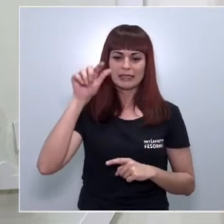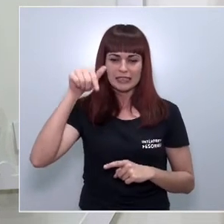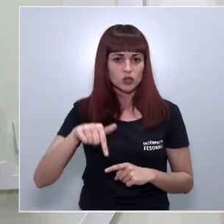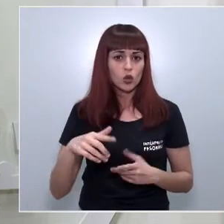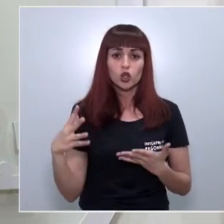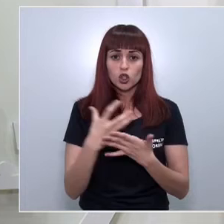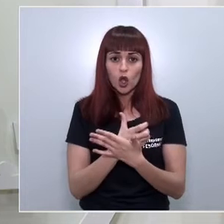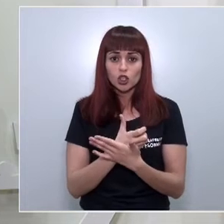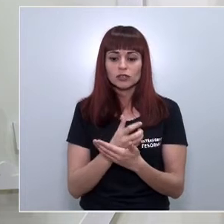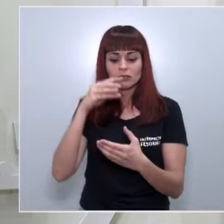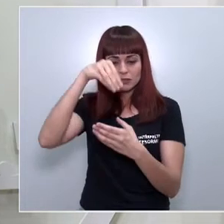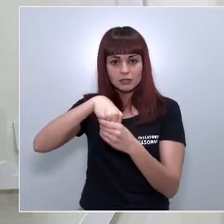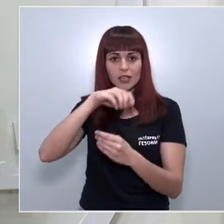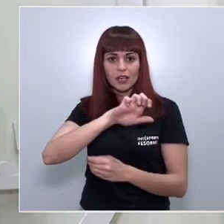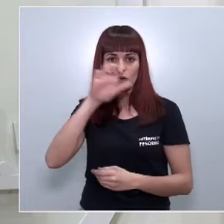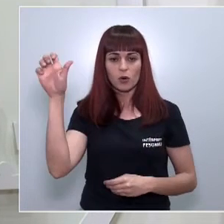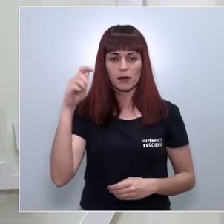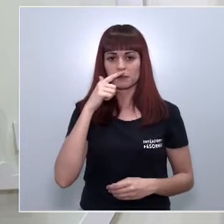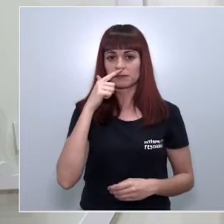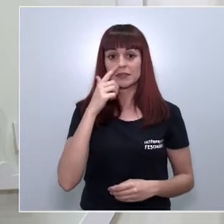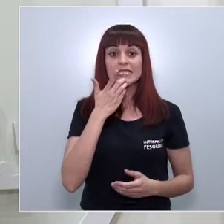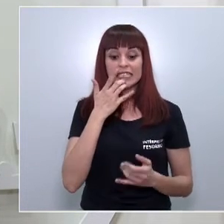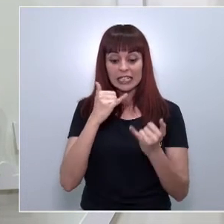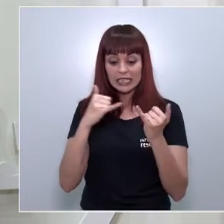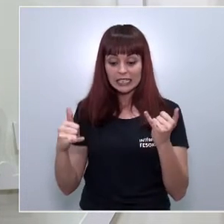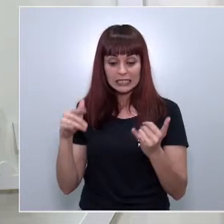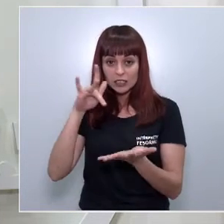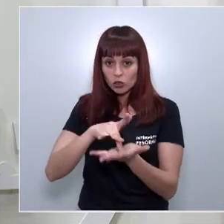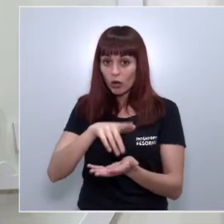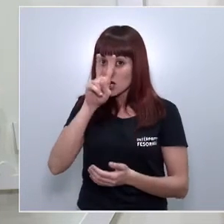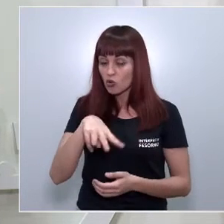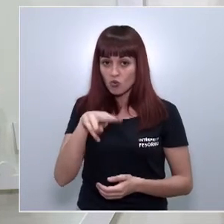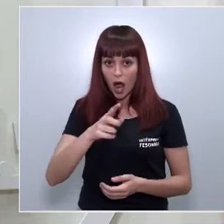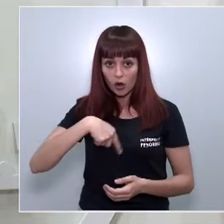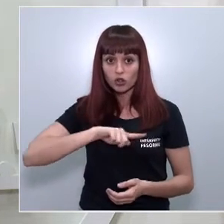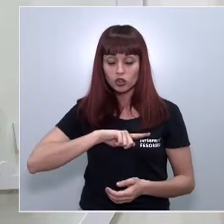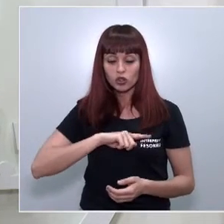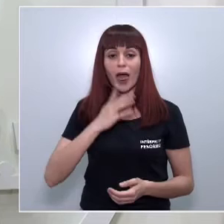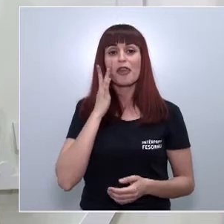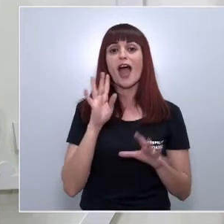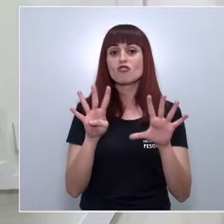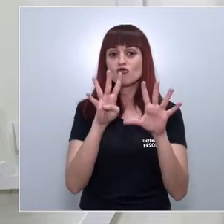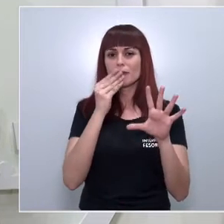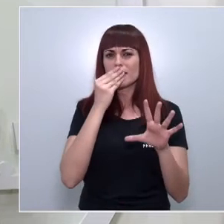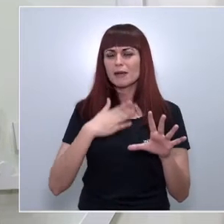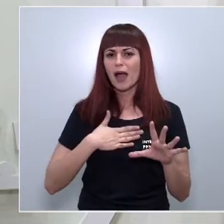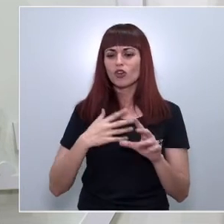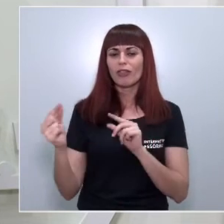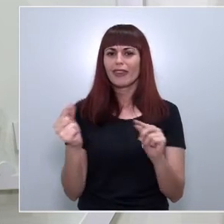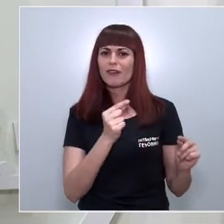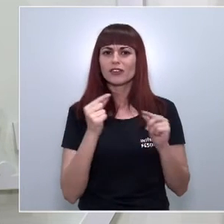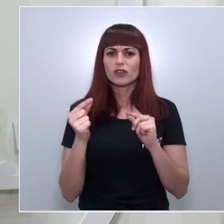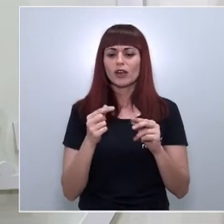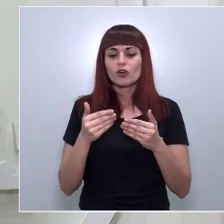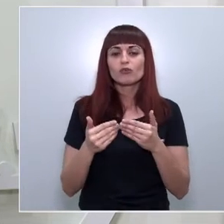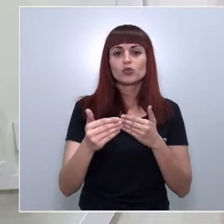somos europeos si no se hubiera producido esta crisis hubiéramos dedicado este 9 de mayo a debatir el futuro de la